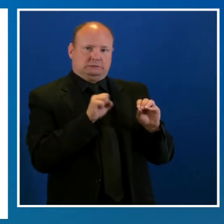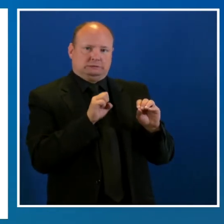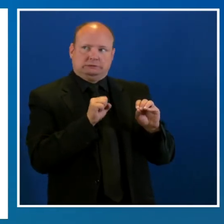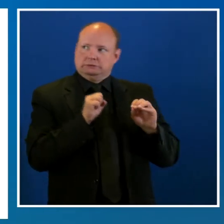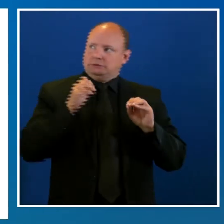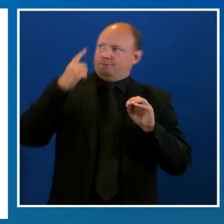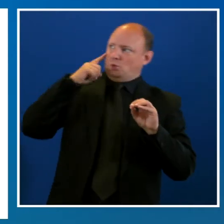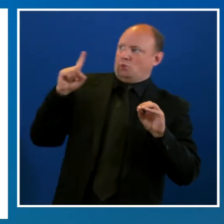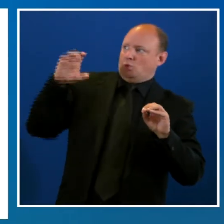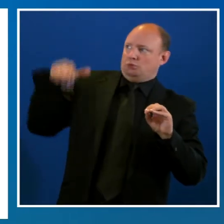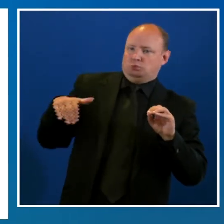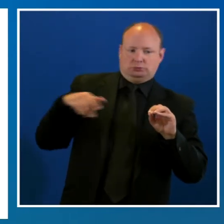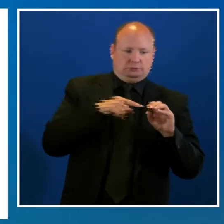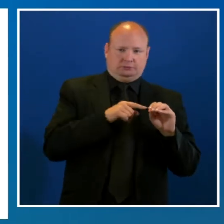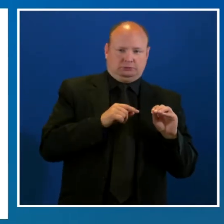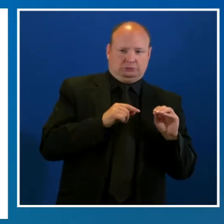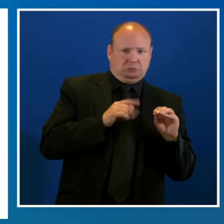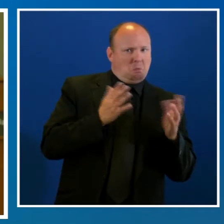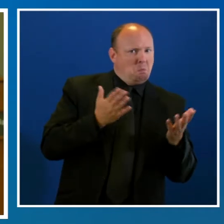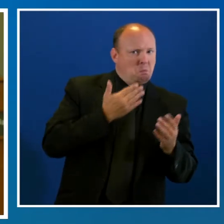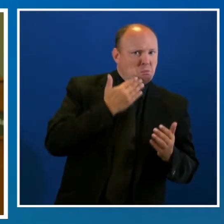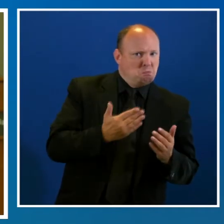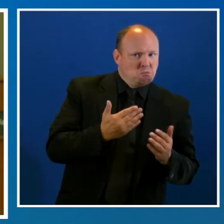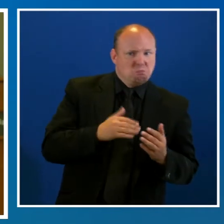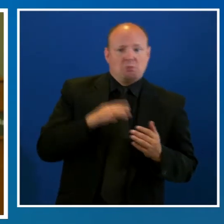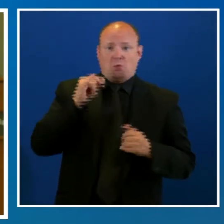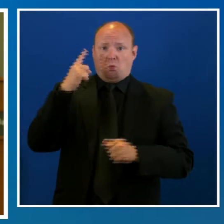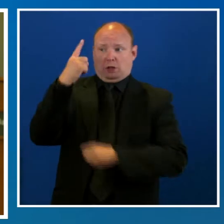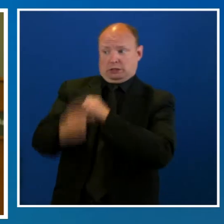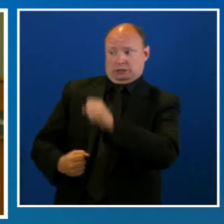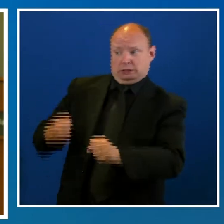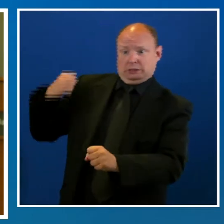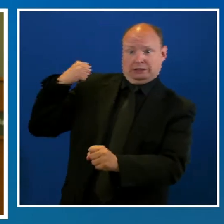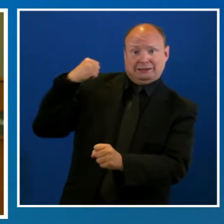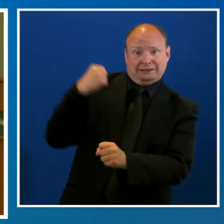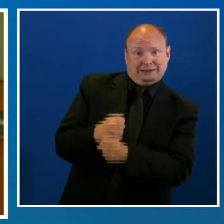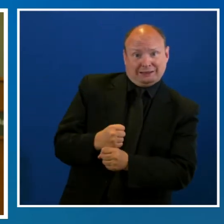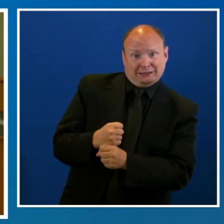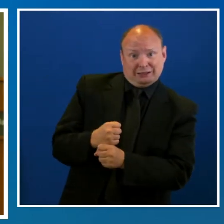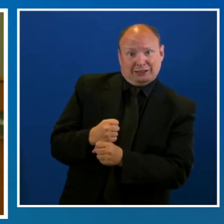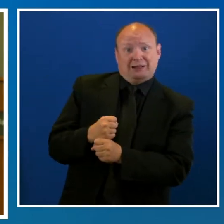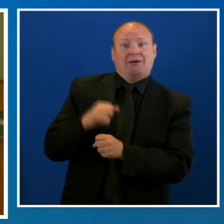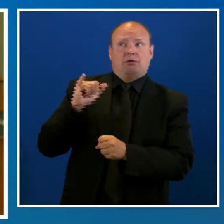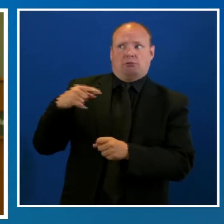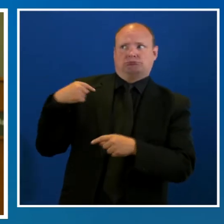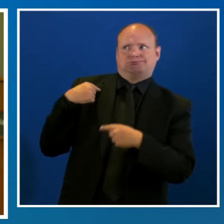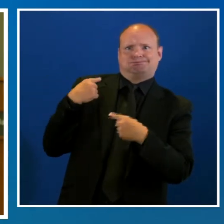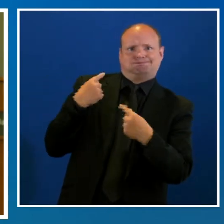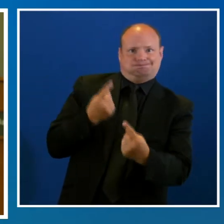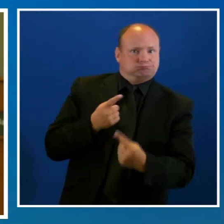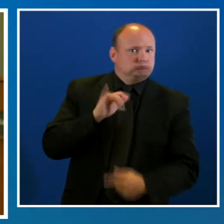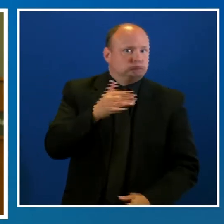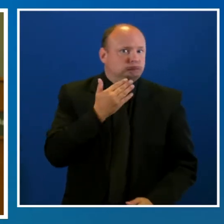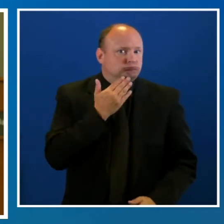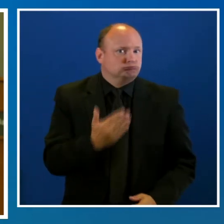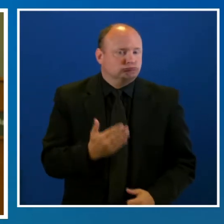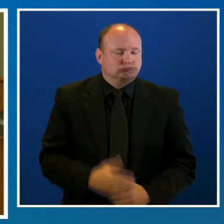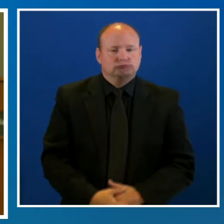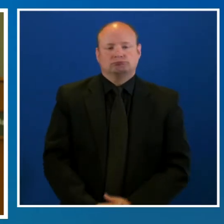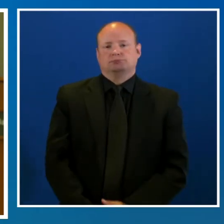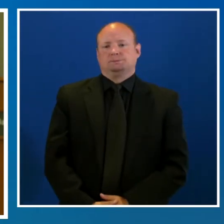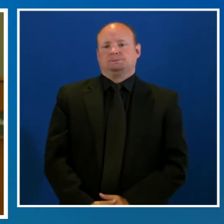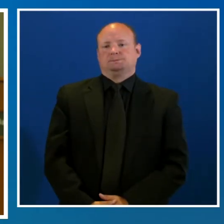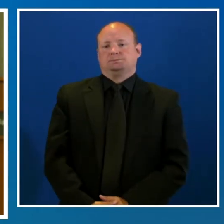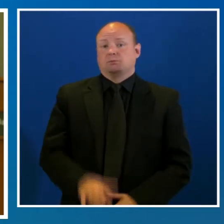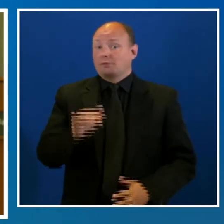Esta es la tasa de actividad más baja de nuestra comunidad desde que comenzó el seguimiento en julio pasado. Sin